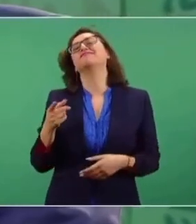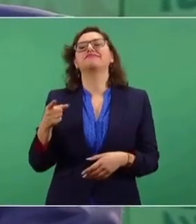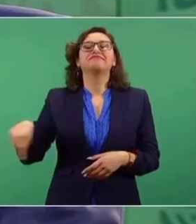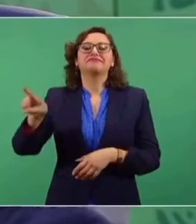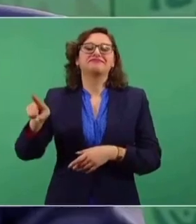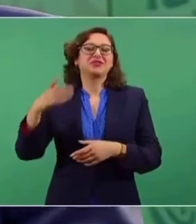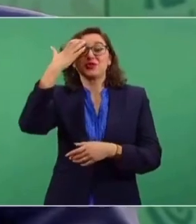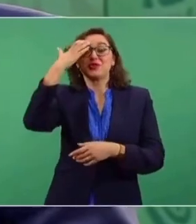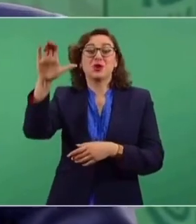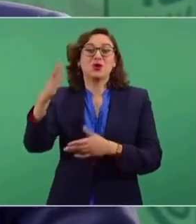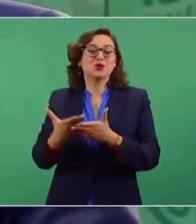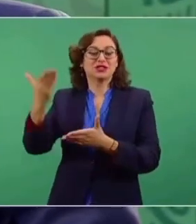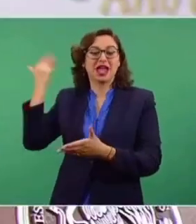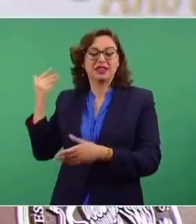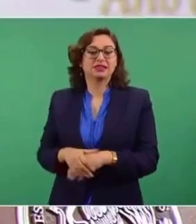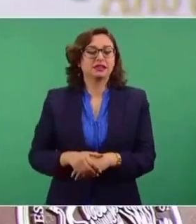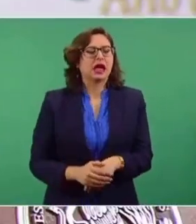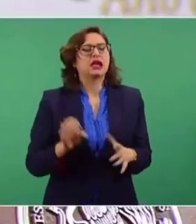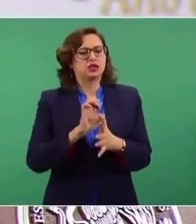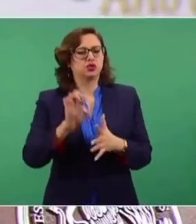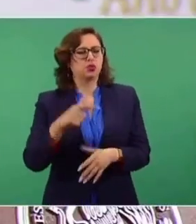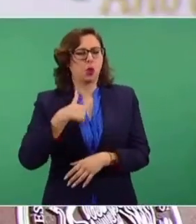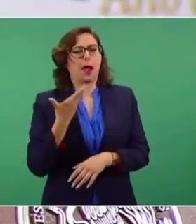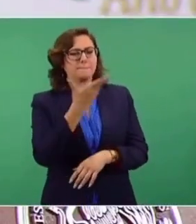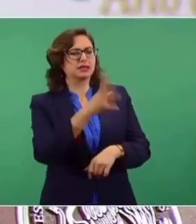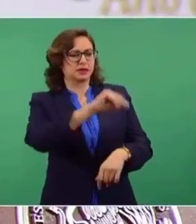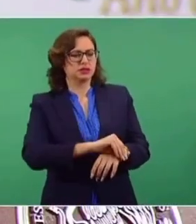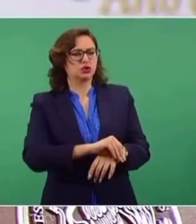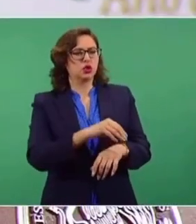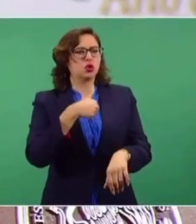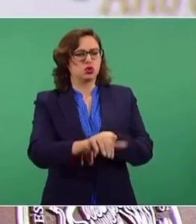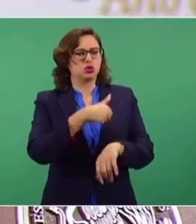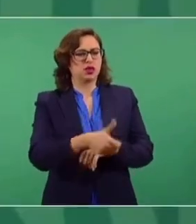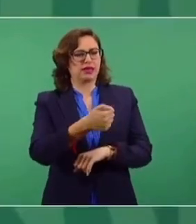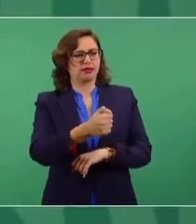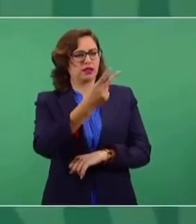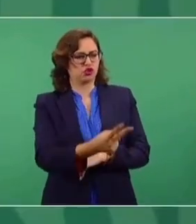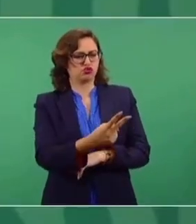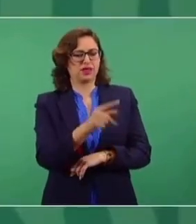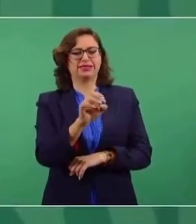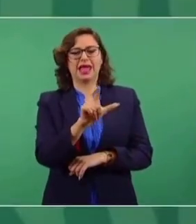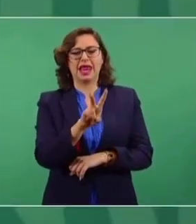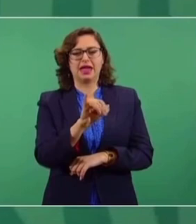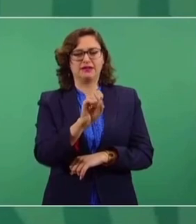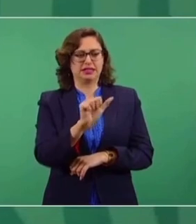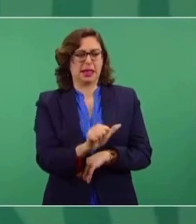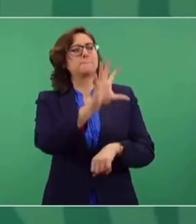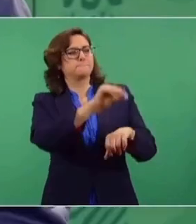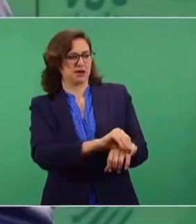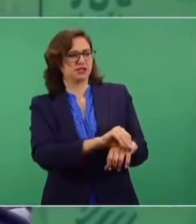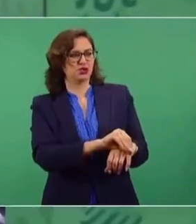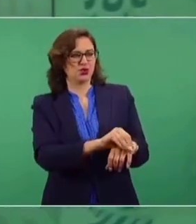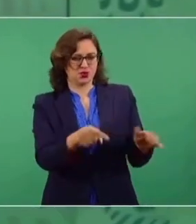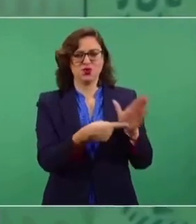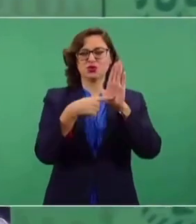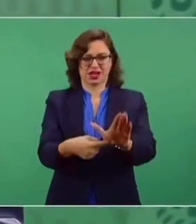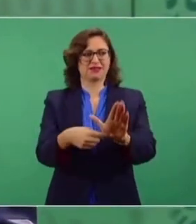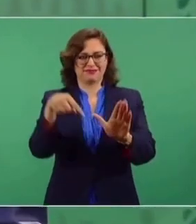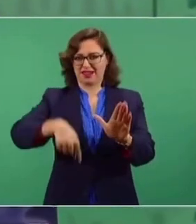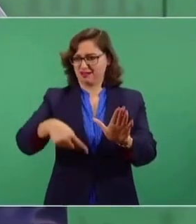Entonces, le vamos a pedir permiso a Televisa, para ver si mañana vamos a conocer lo que fue ese montaje.